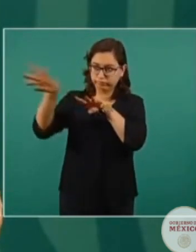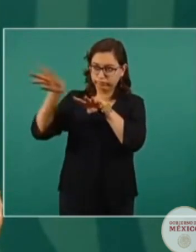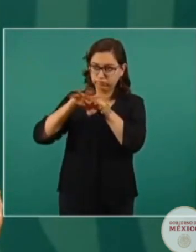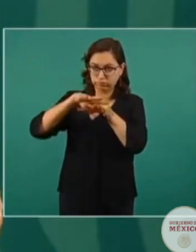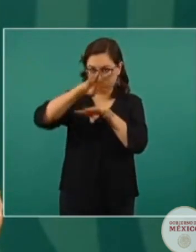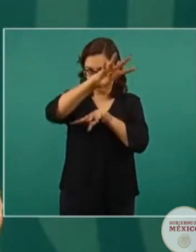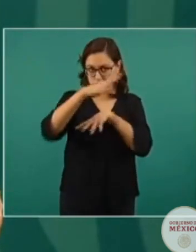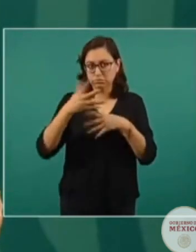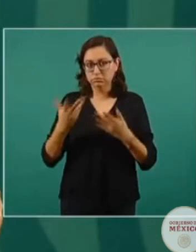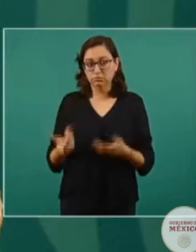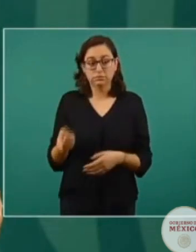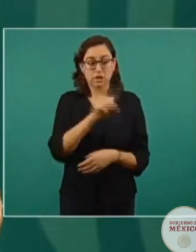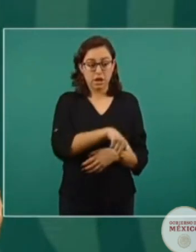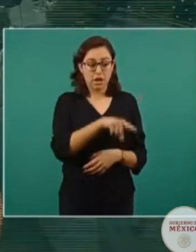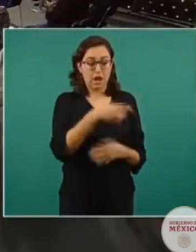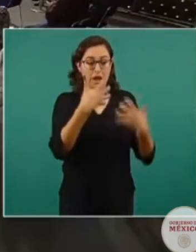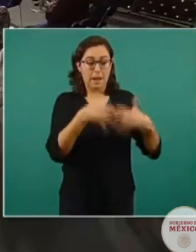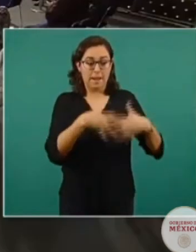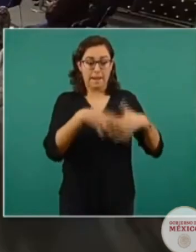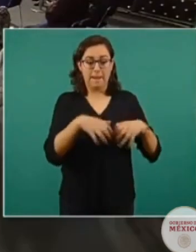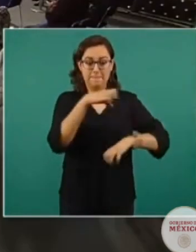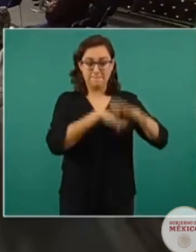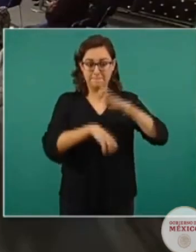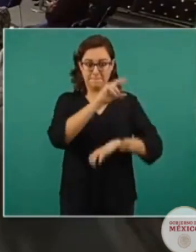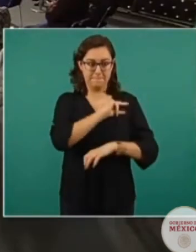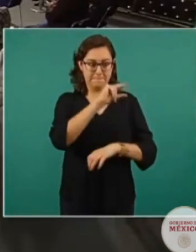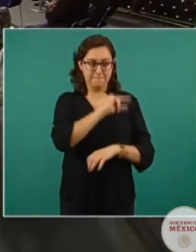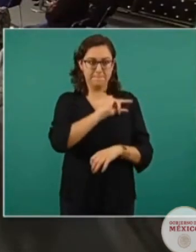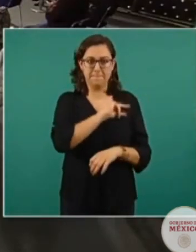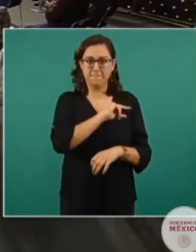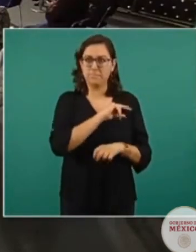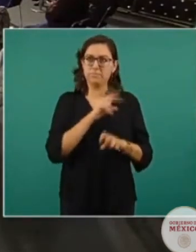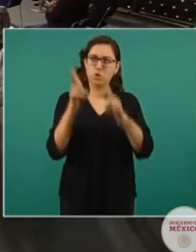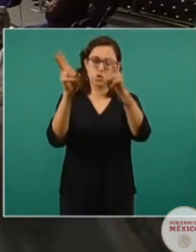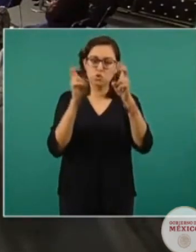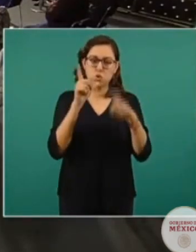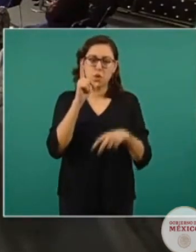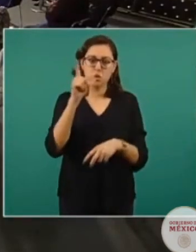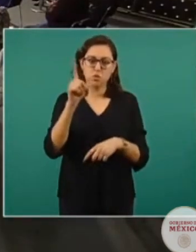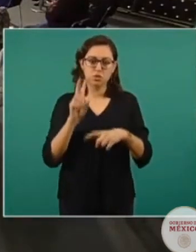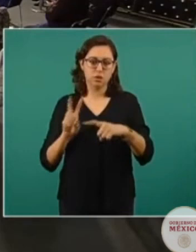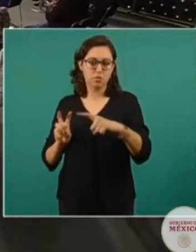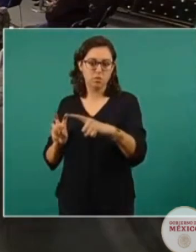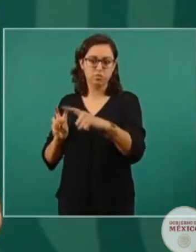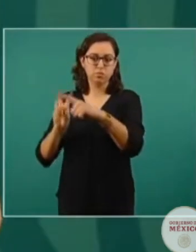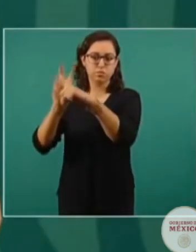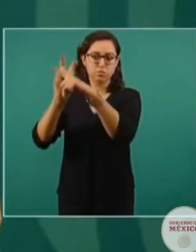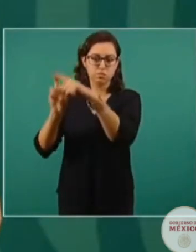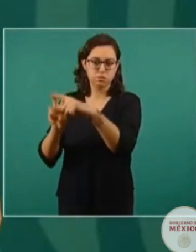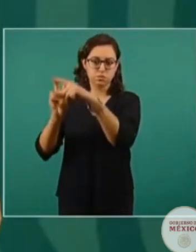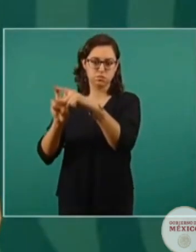de distribución de energía de la Comisión Federal de Electricidad, son